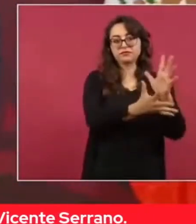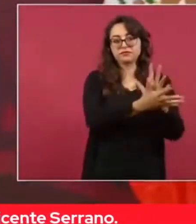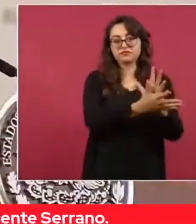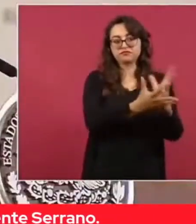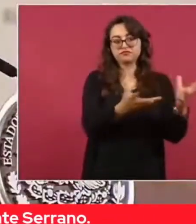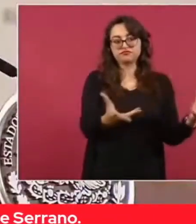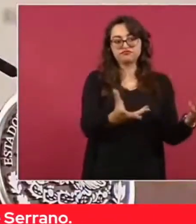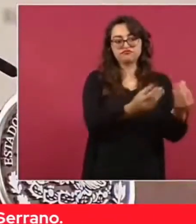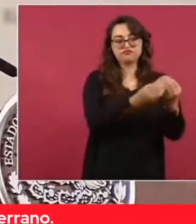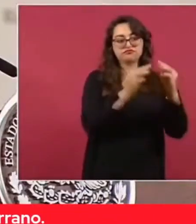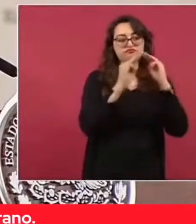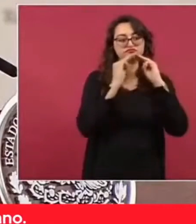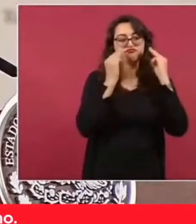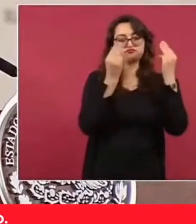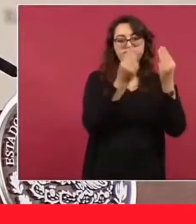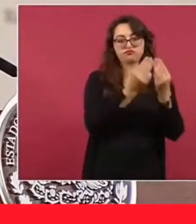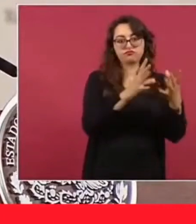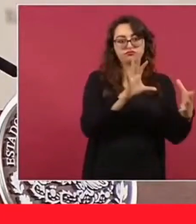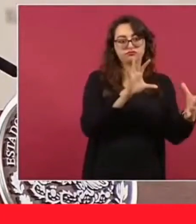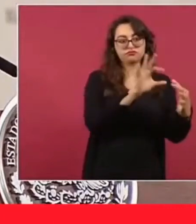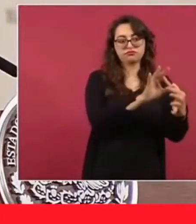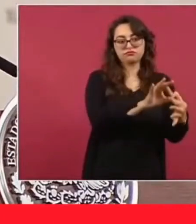Repito, no informan, manipulan.